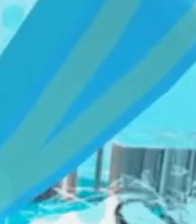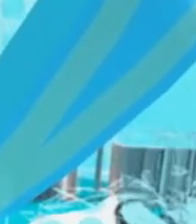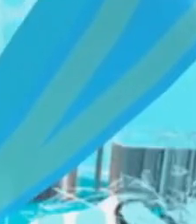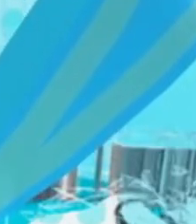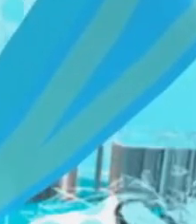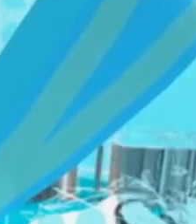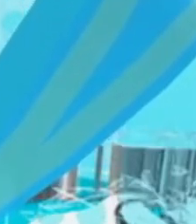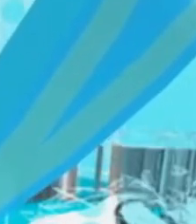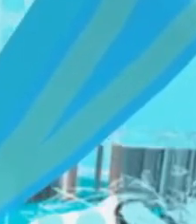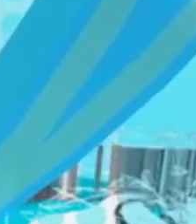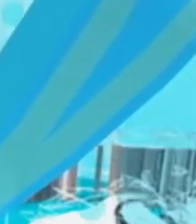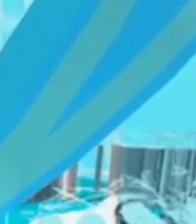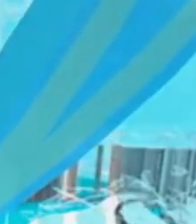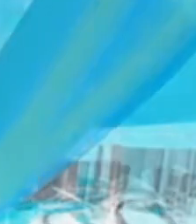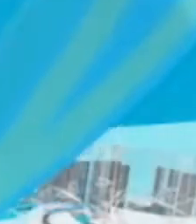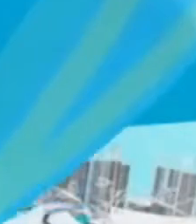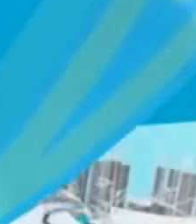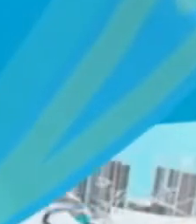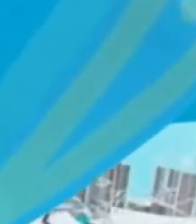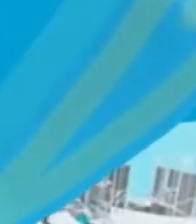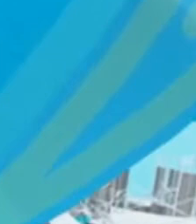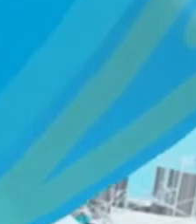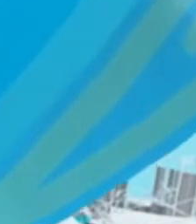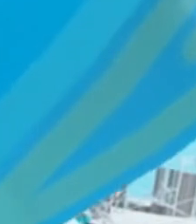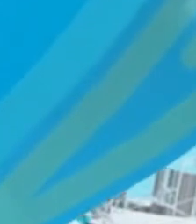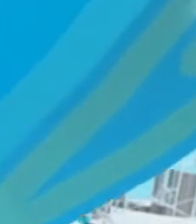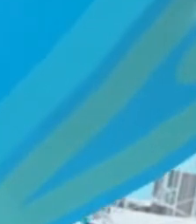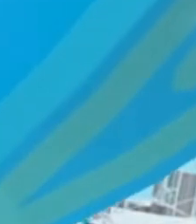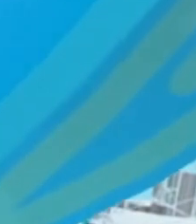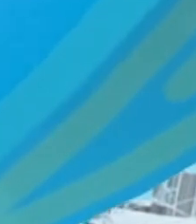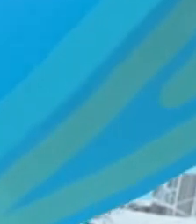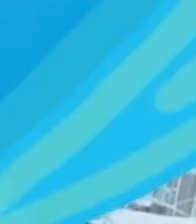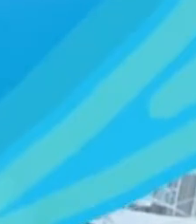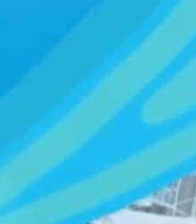Banco Popular presenta el tipo de cambio.